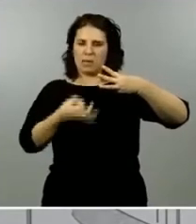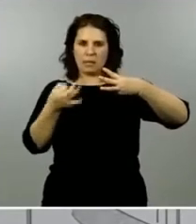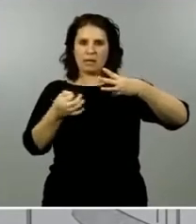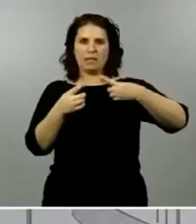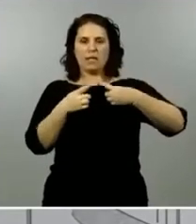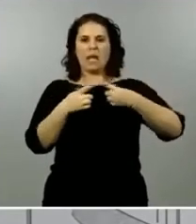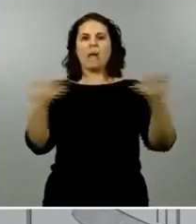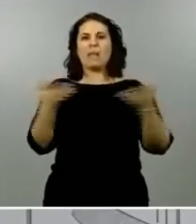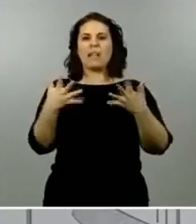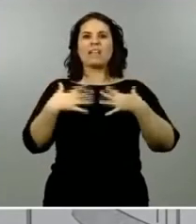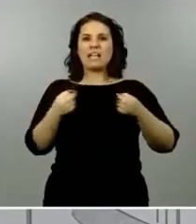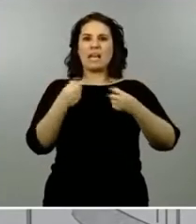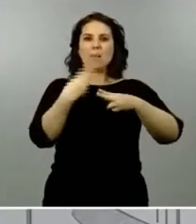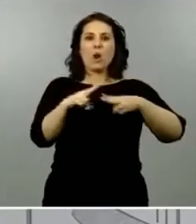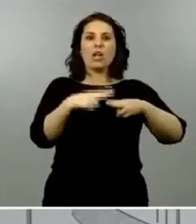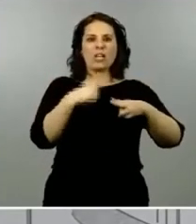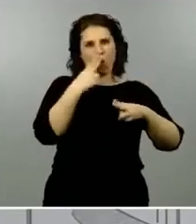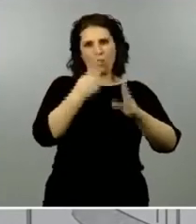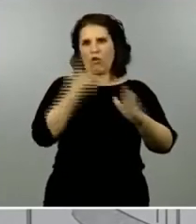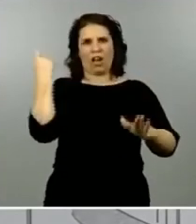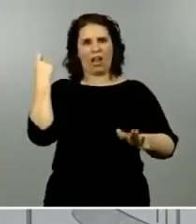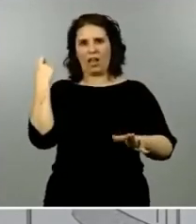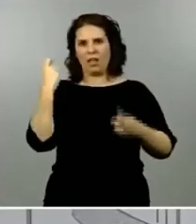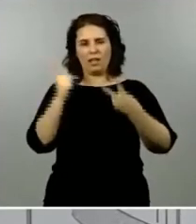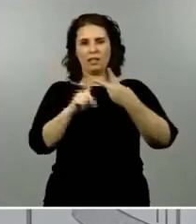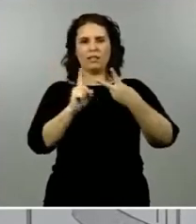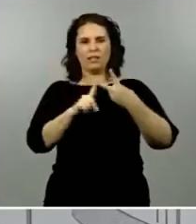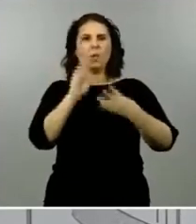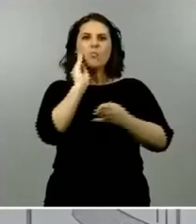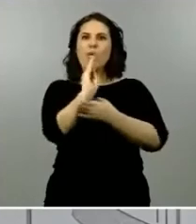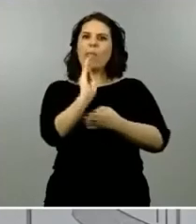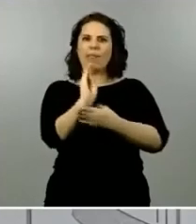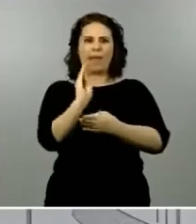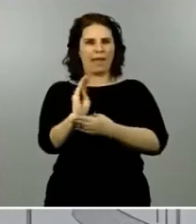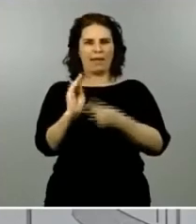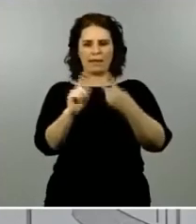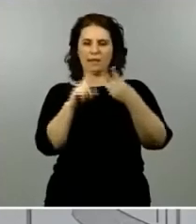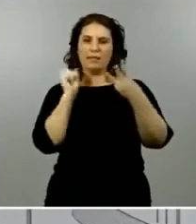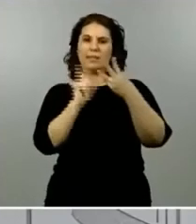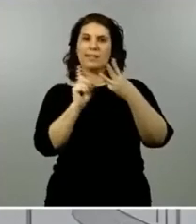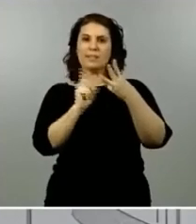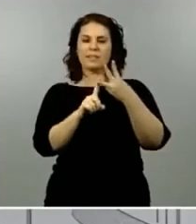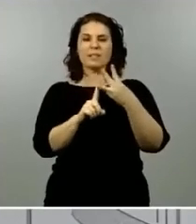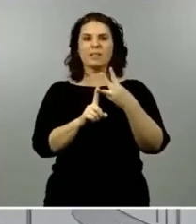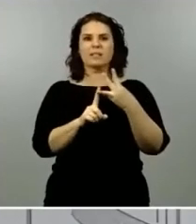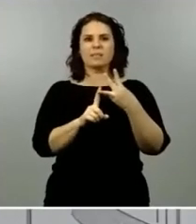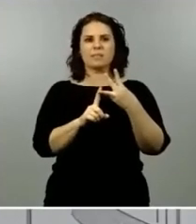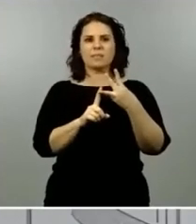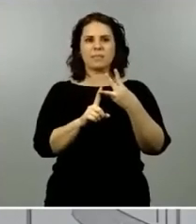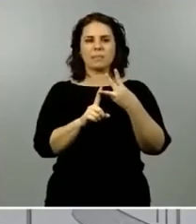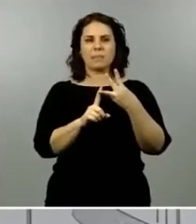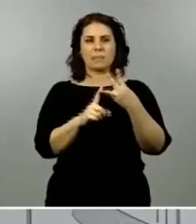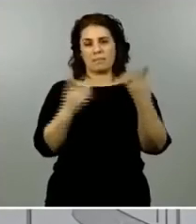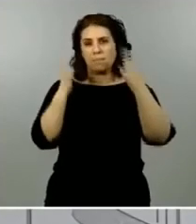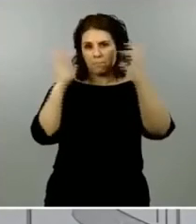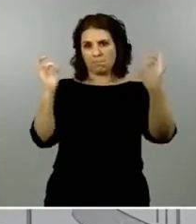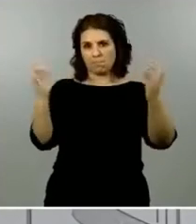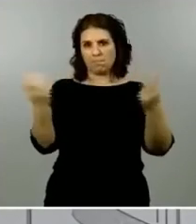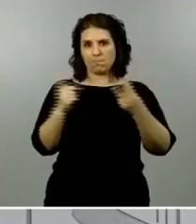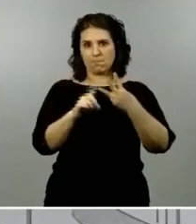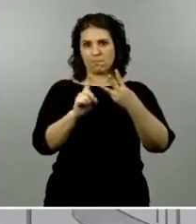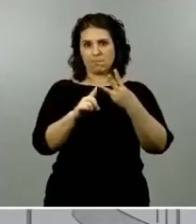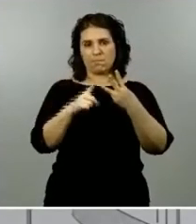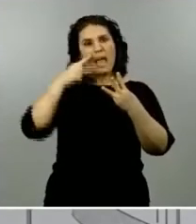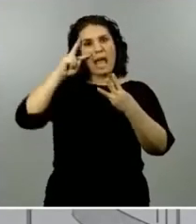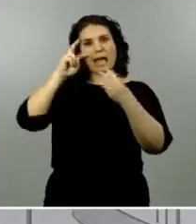en segundo lugar la prudencia la prudencia y en tercer lugar pues lógicamente el criterio de los expertos